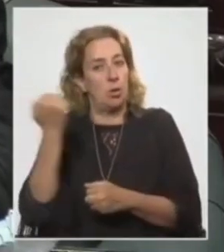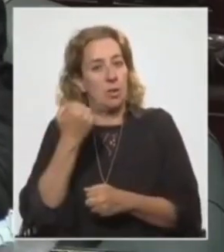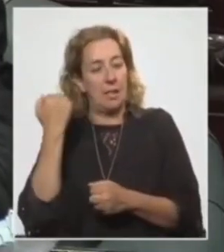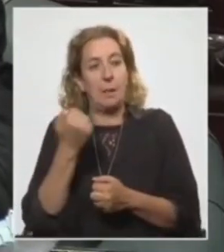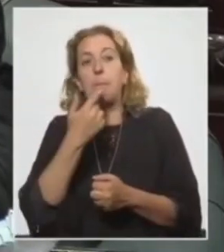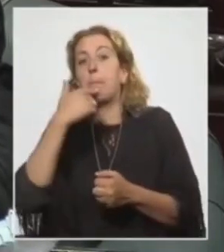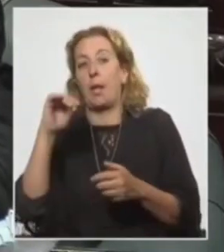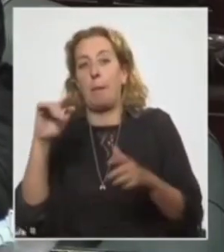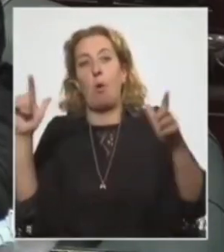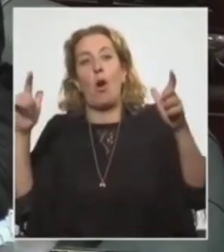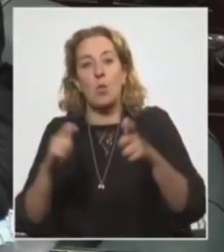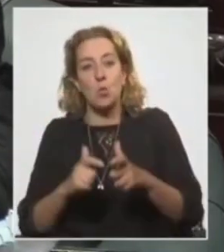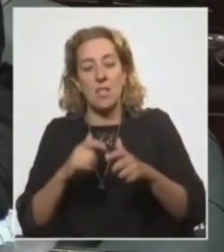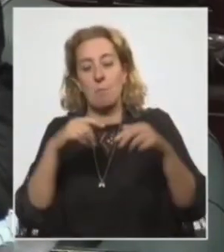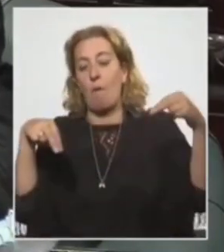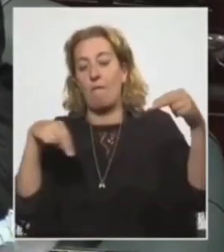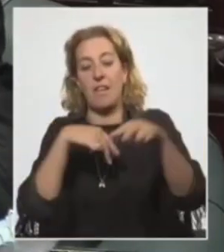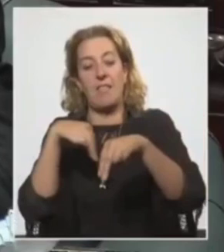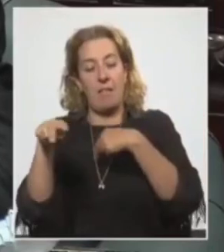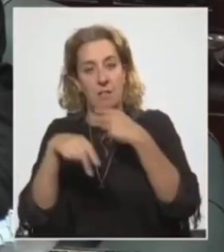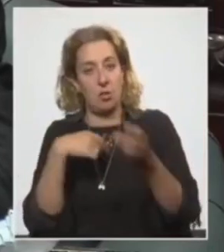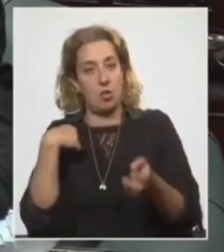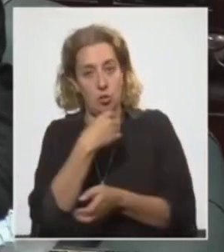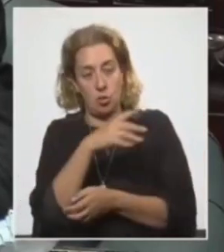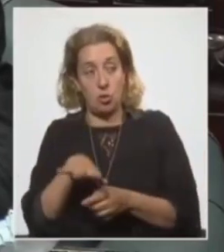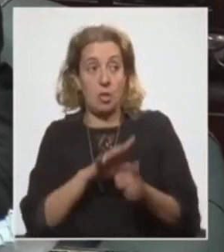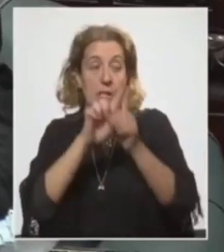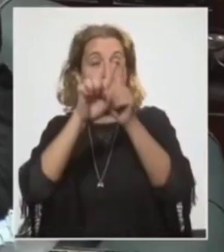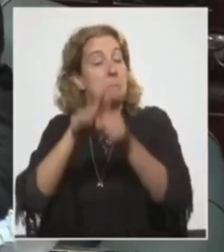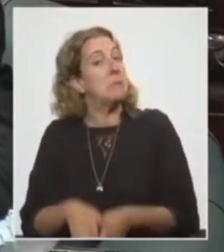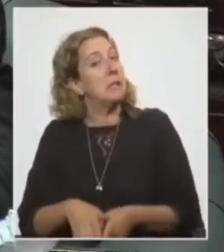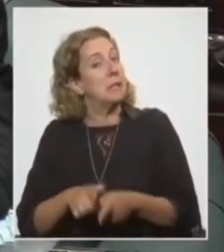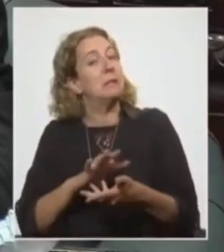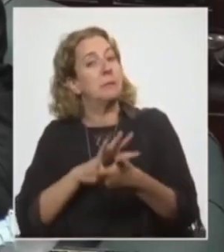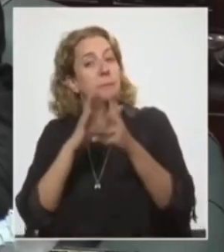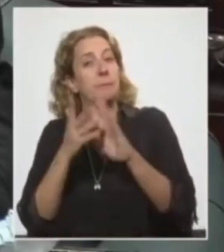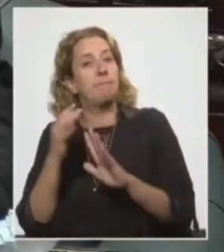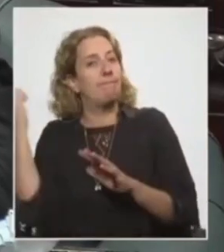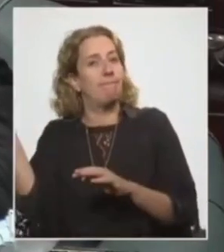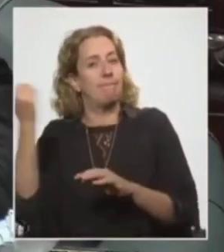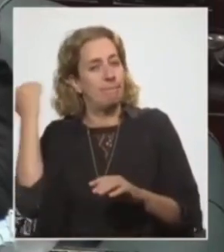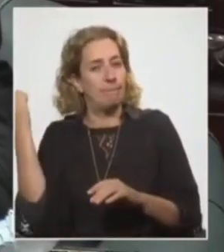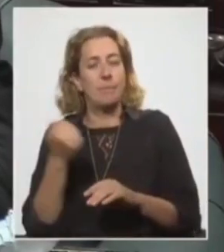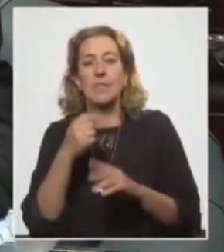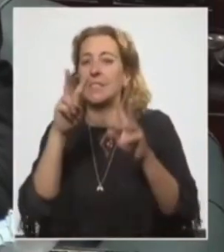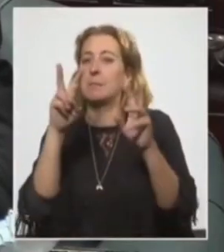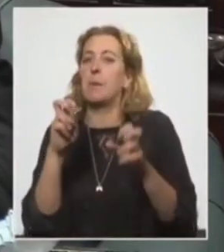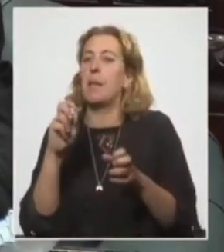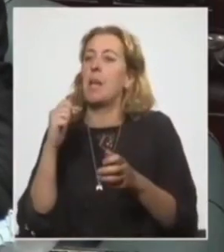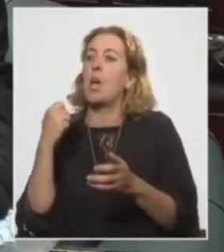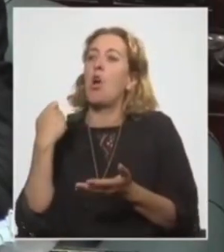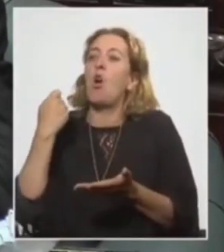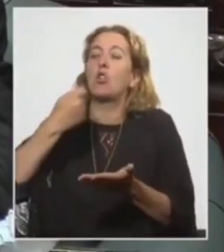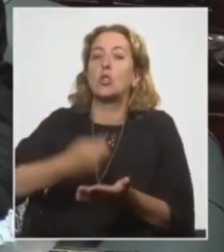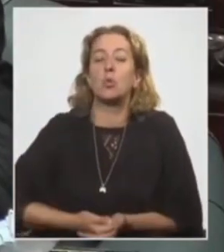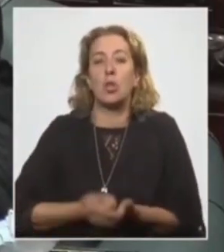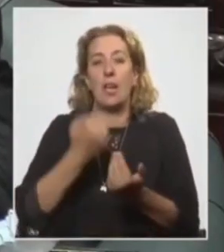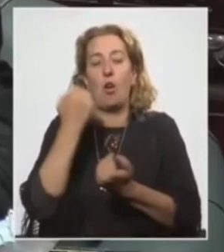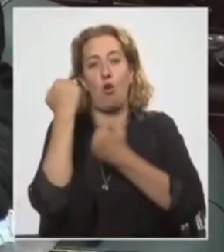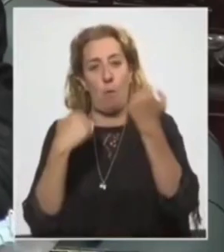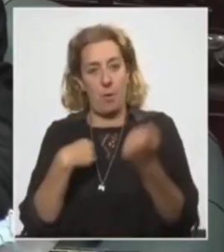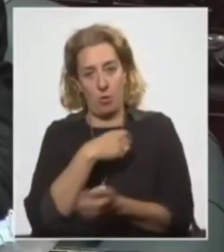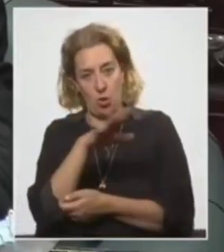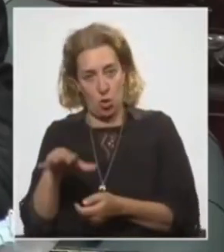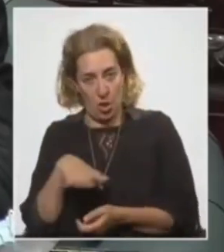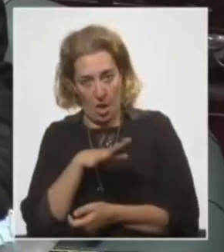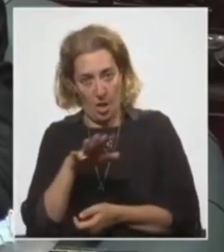movilidad social y medidas más significativas en materia de contribución en el terreno económico y social. Volvemos